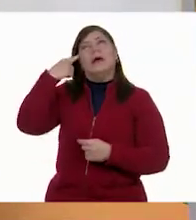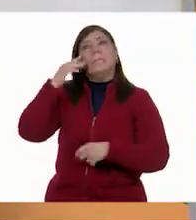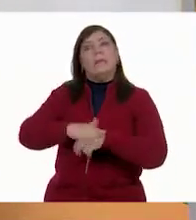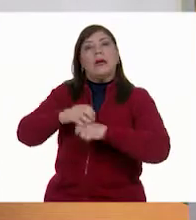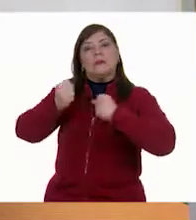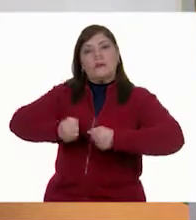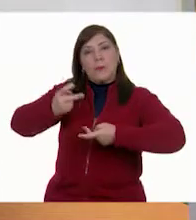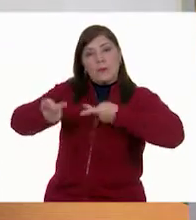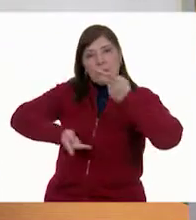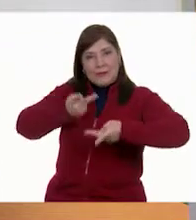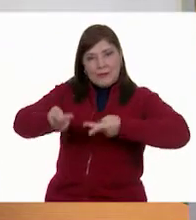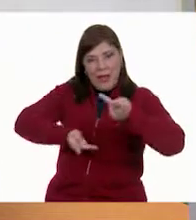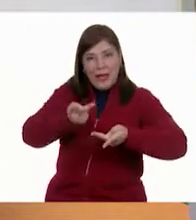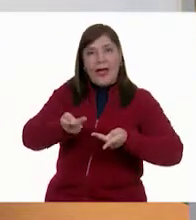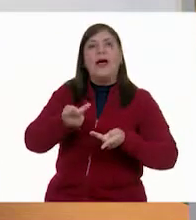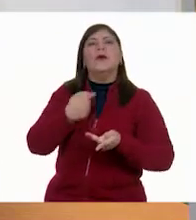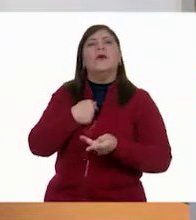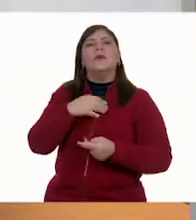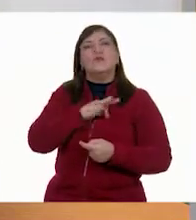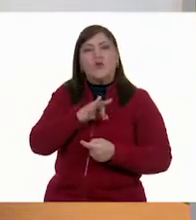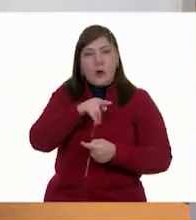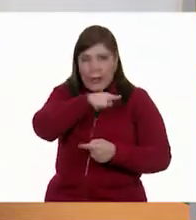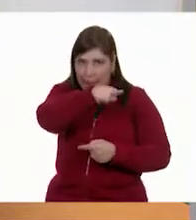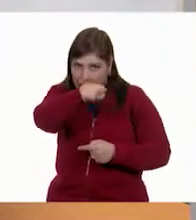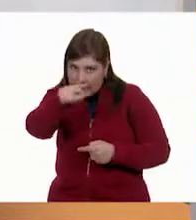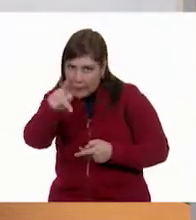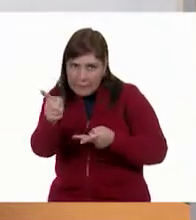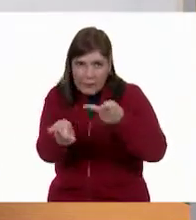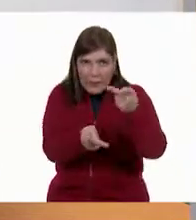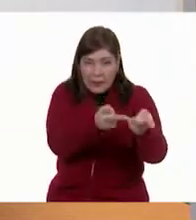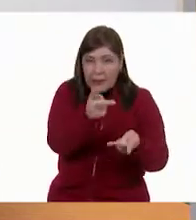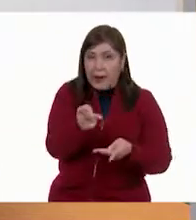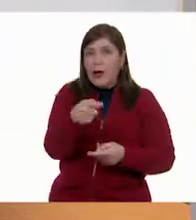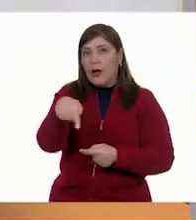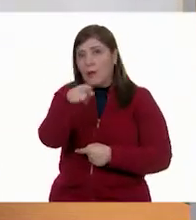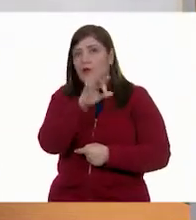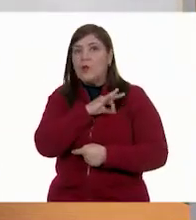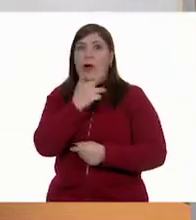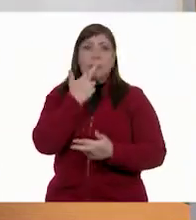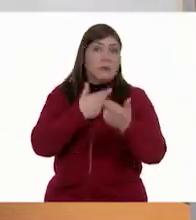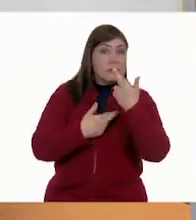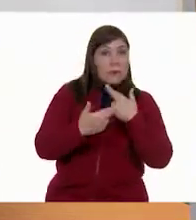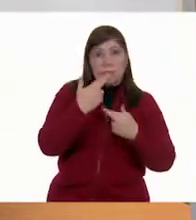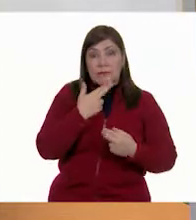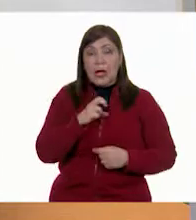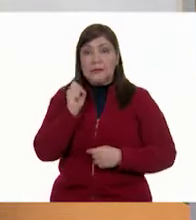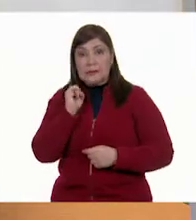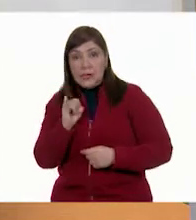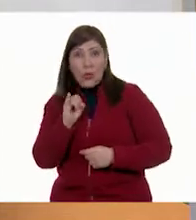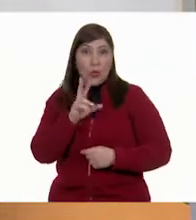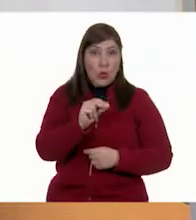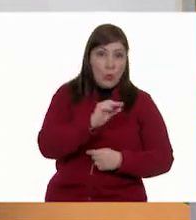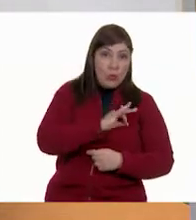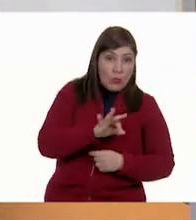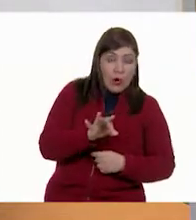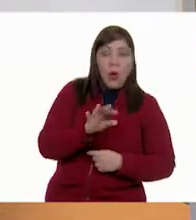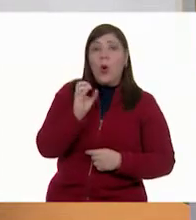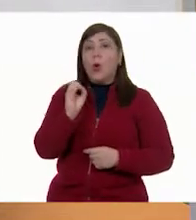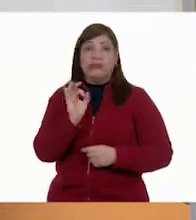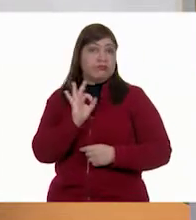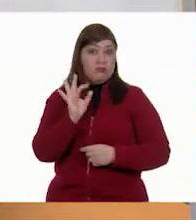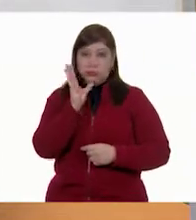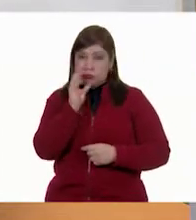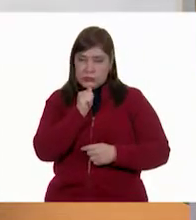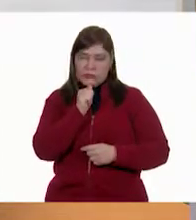que justo quiero poner a prueba con ustedes. Entonces, si es si se pueden o no contestar y si sí se pueden, nos ayuden a contestarla.